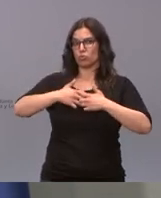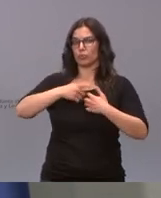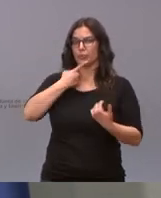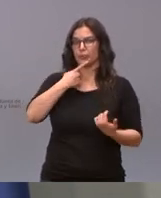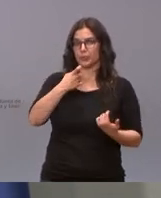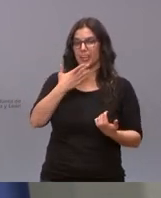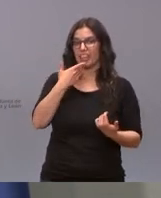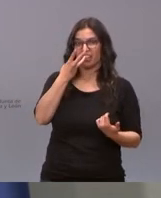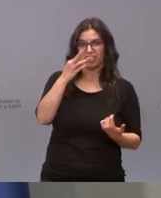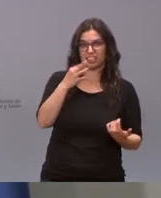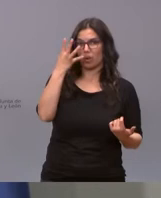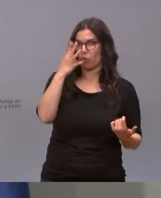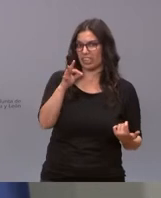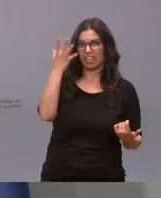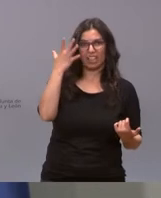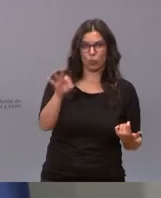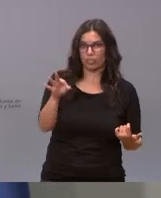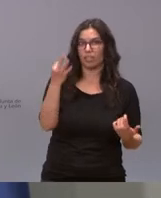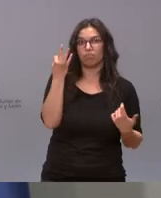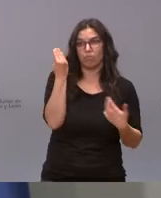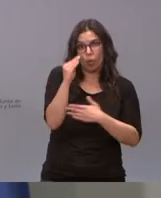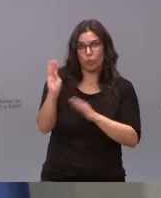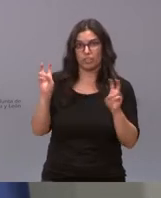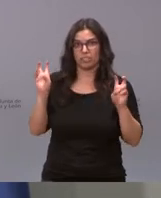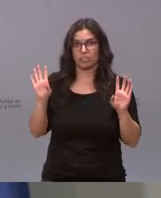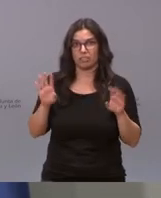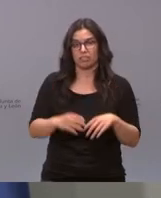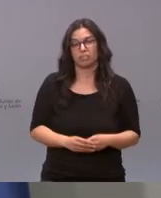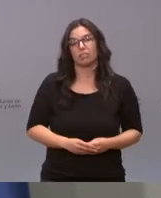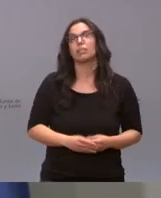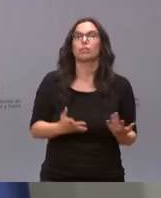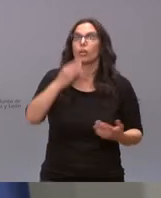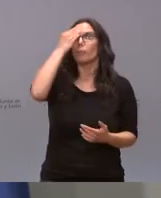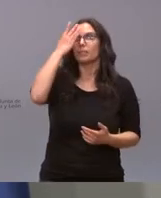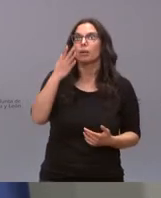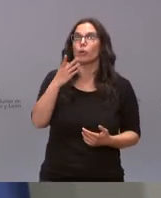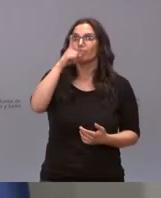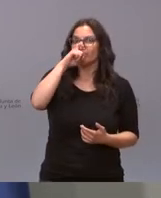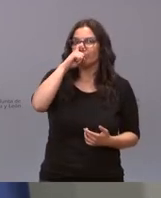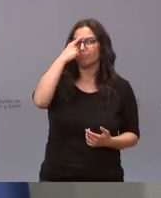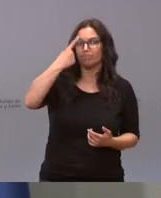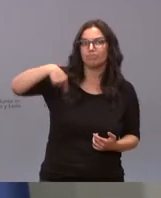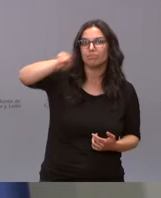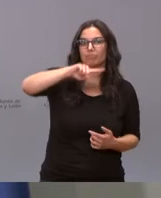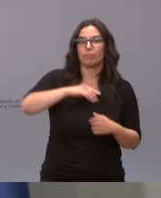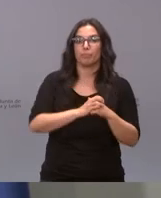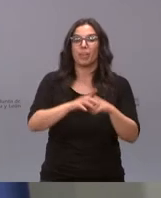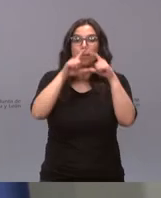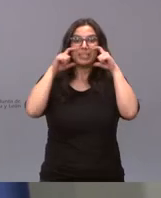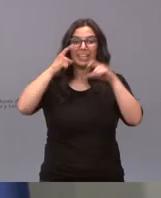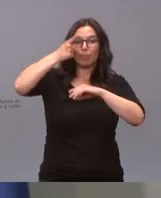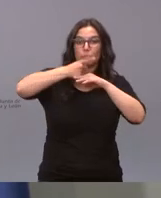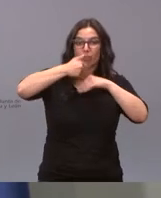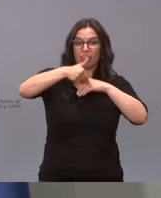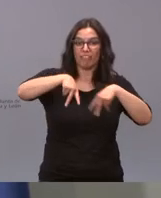de 40 de 50 años por tanto queremos que esto se recuerde sobre si está cerca al final de la mascarilla yo creo que